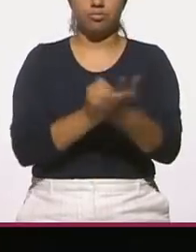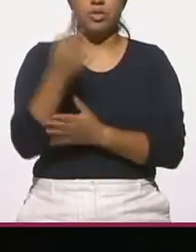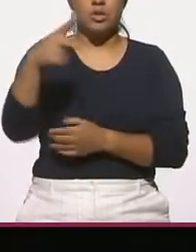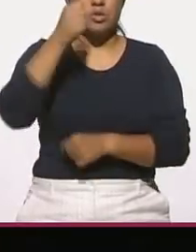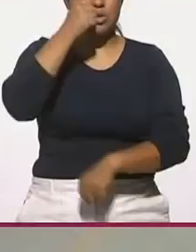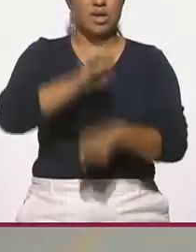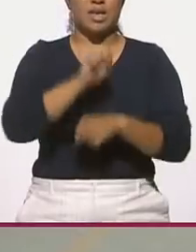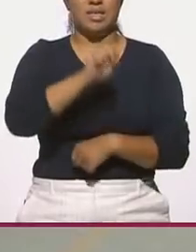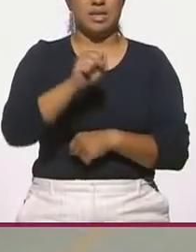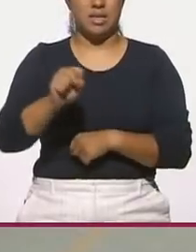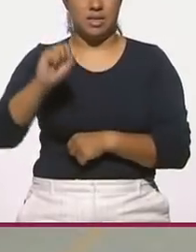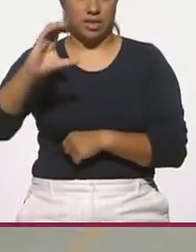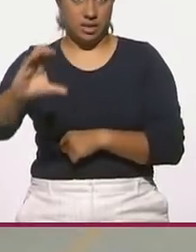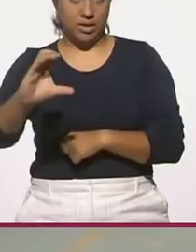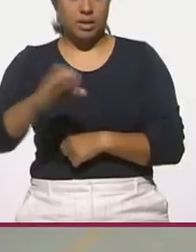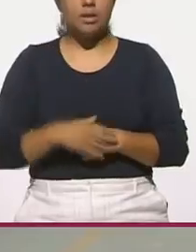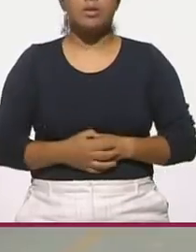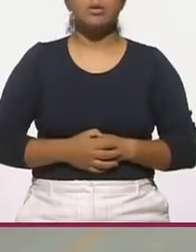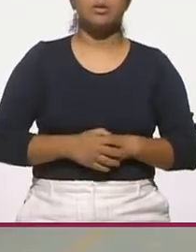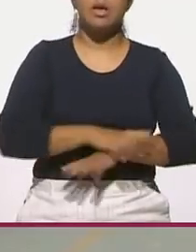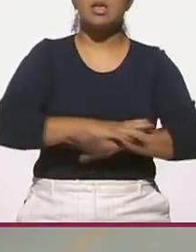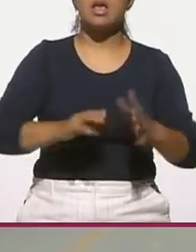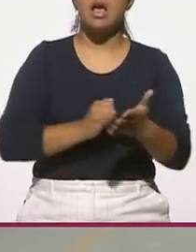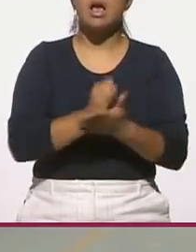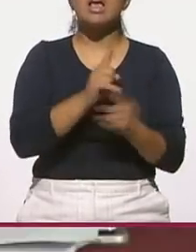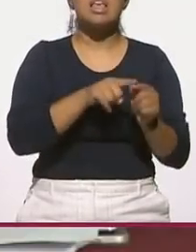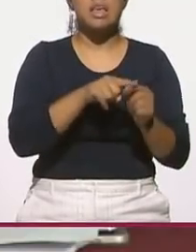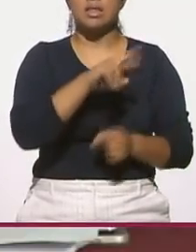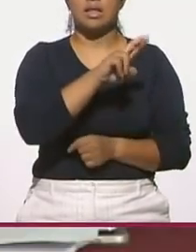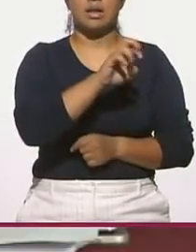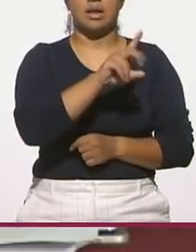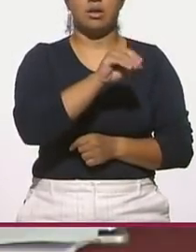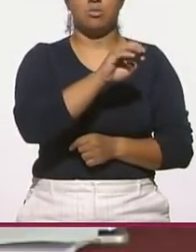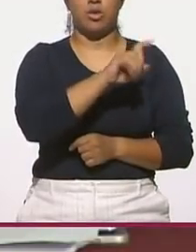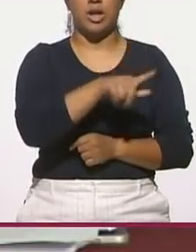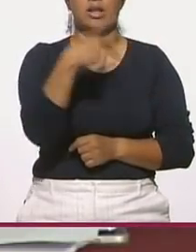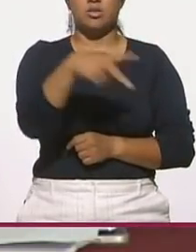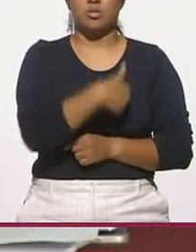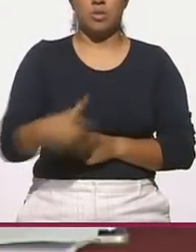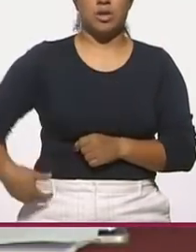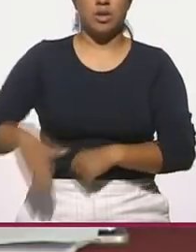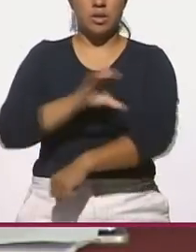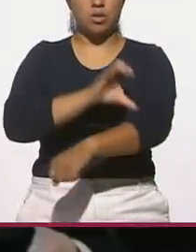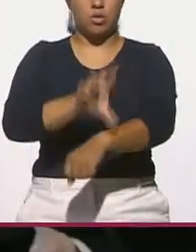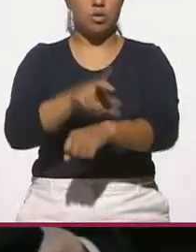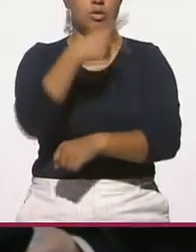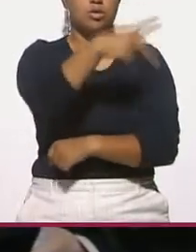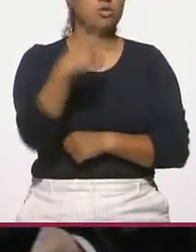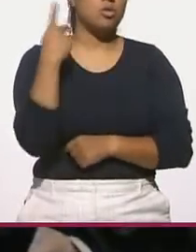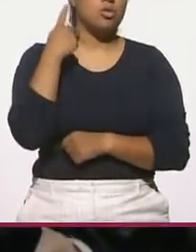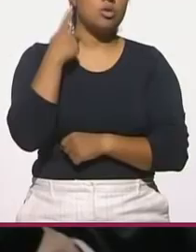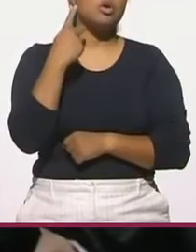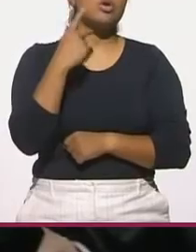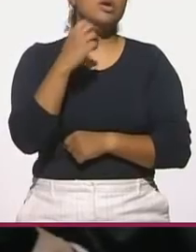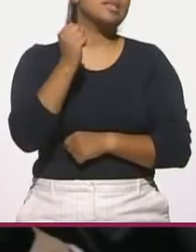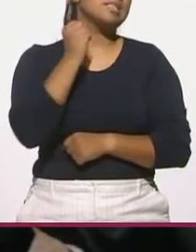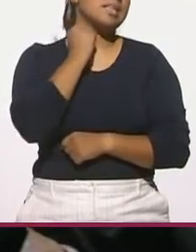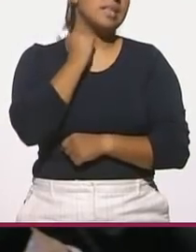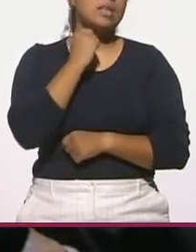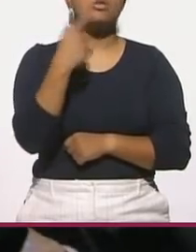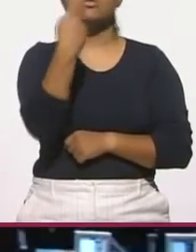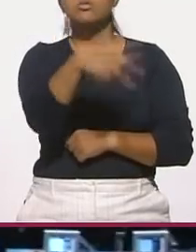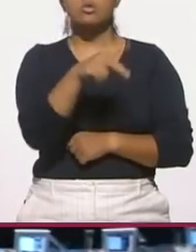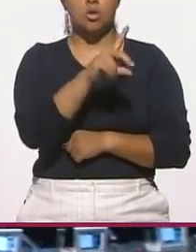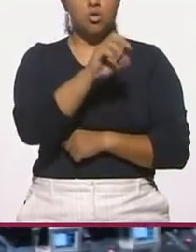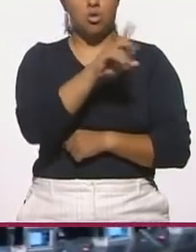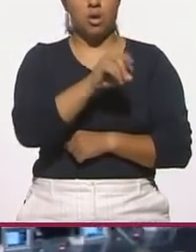secretario de Seguridad y Protección Ciudadana. Lo confirmó Ricardo Monreal, presidente de la Junta de Coordinación Política del Senado, al dar a conocer que